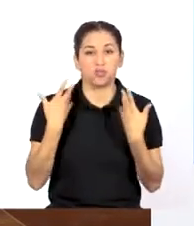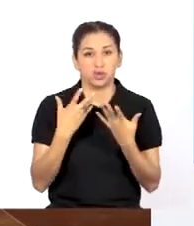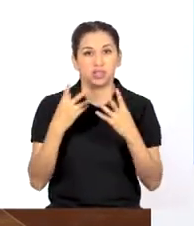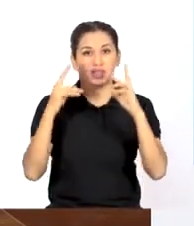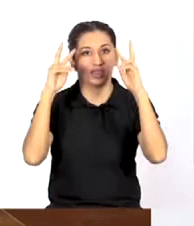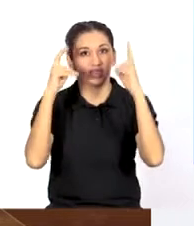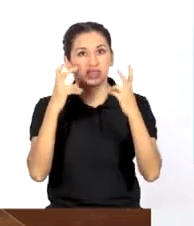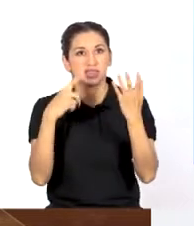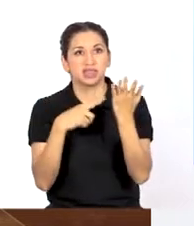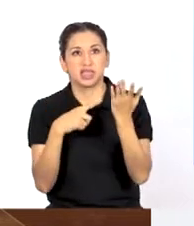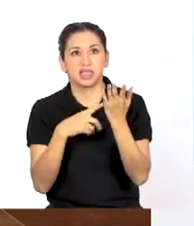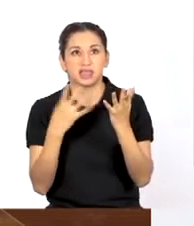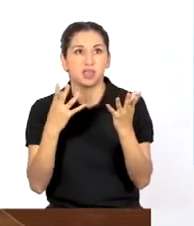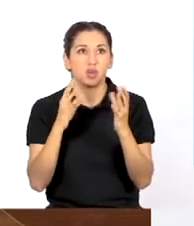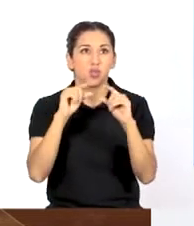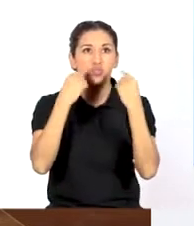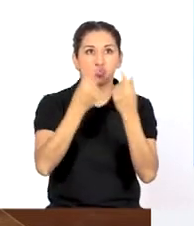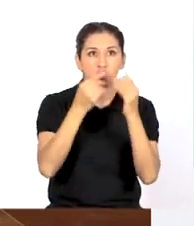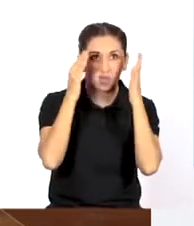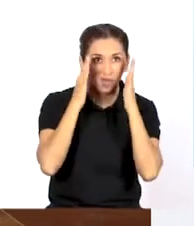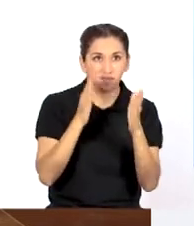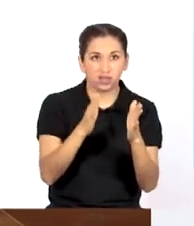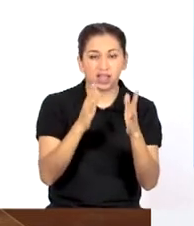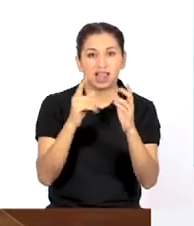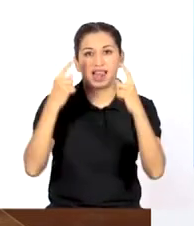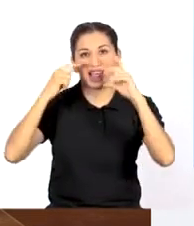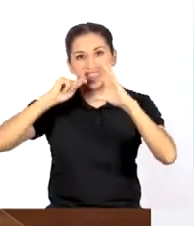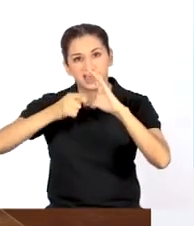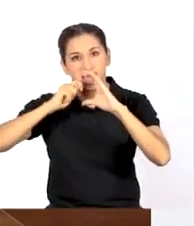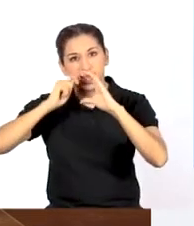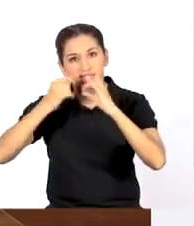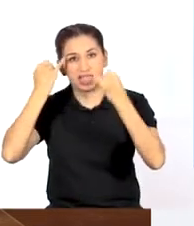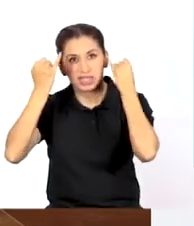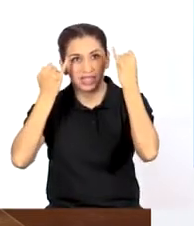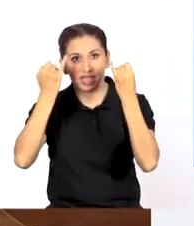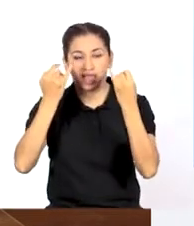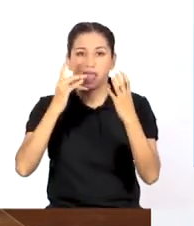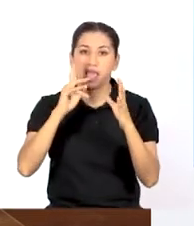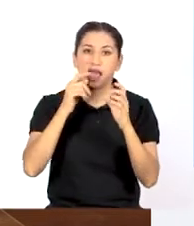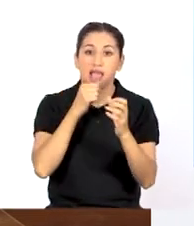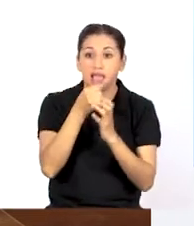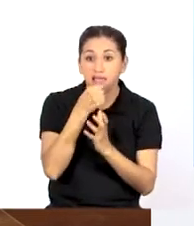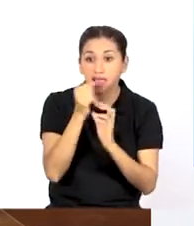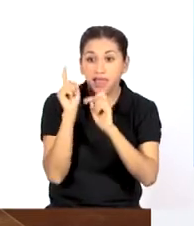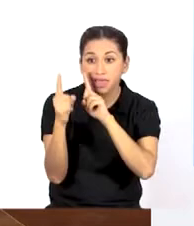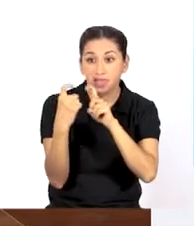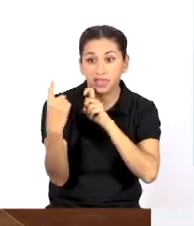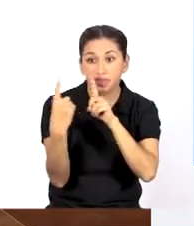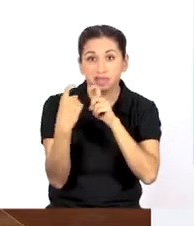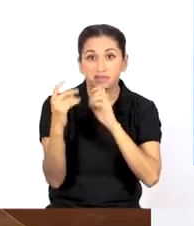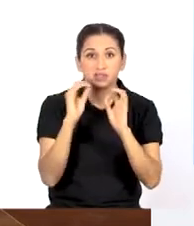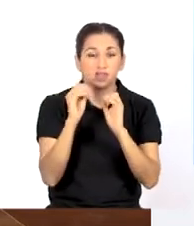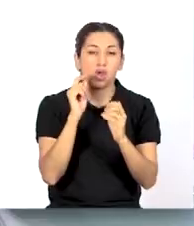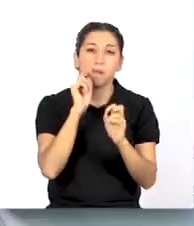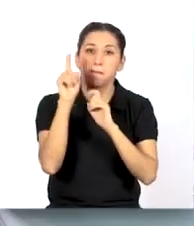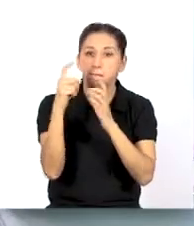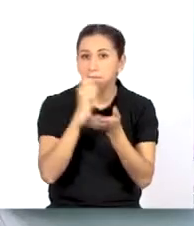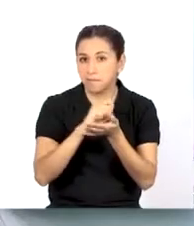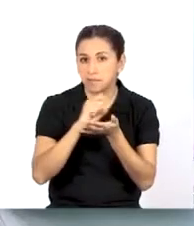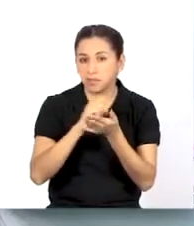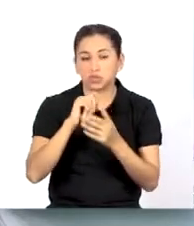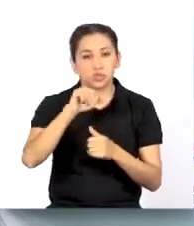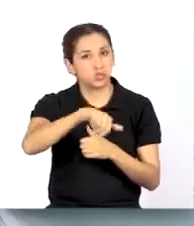emplear técnicas como la del grupo focal, talleres creativos, la entrevista, la encuesta, entre otros.